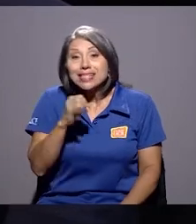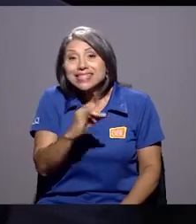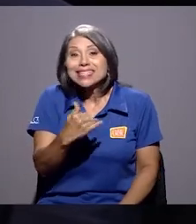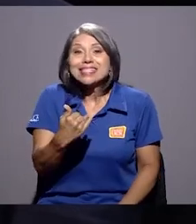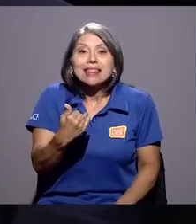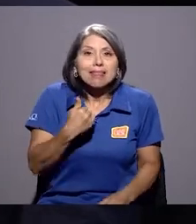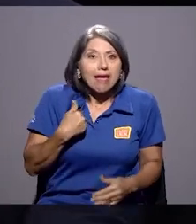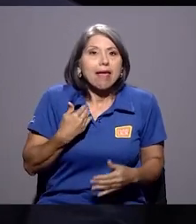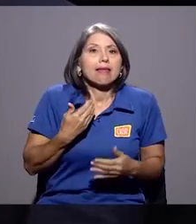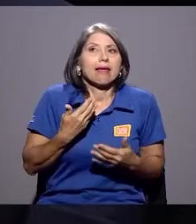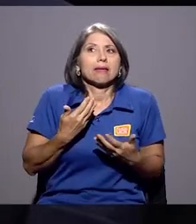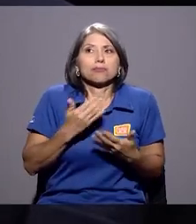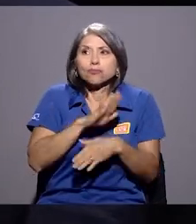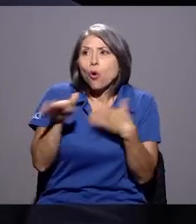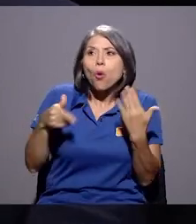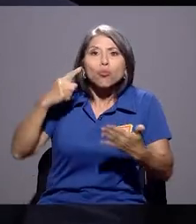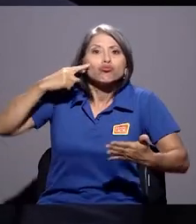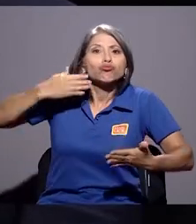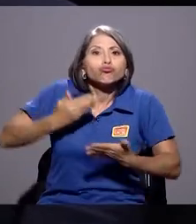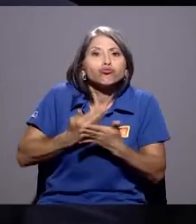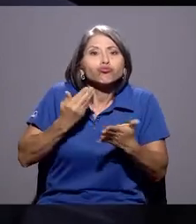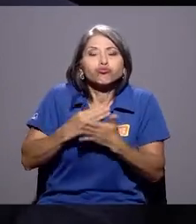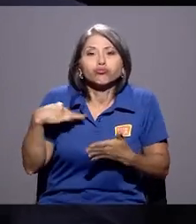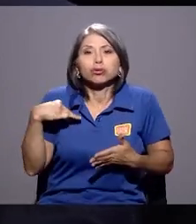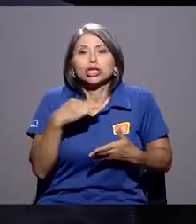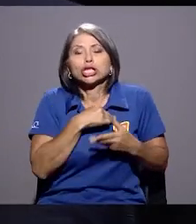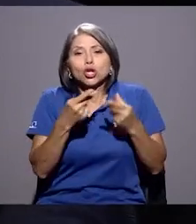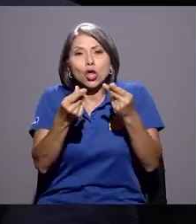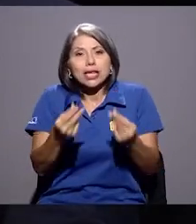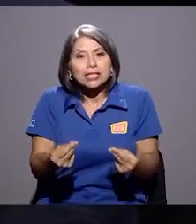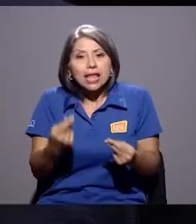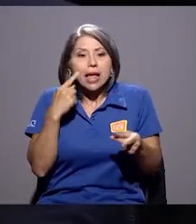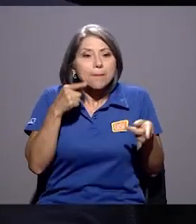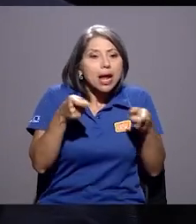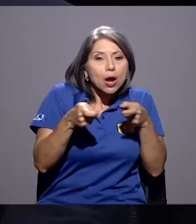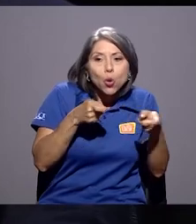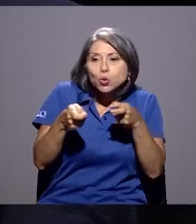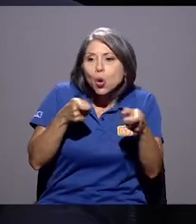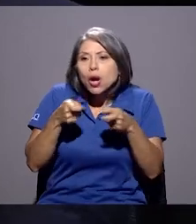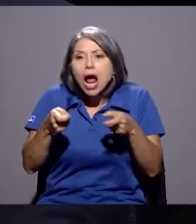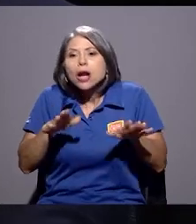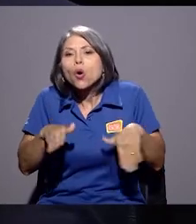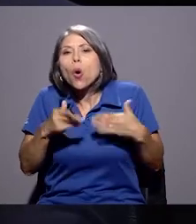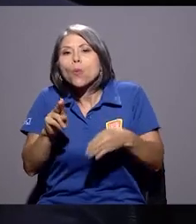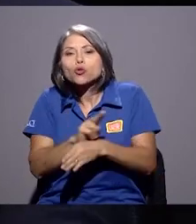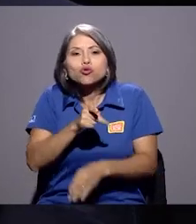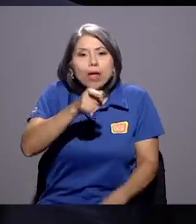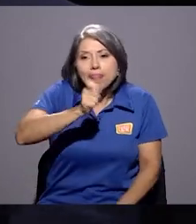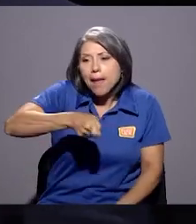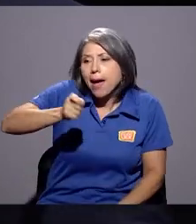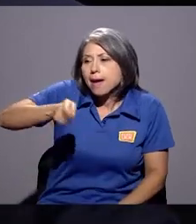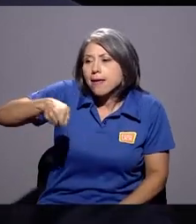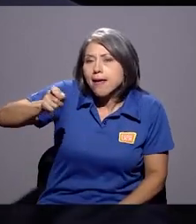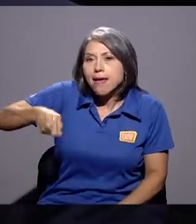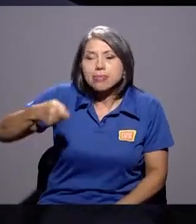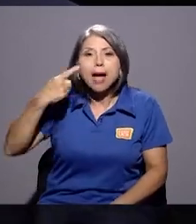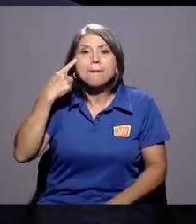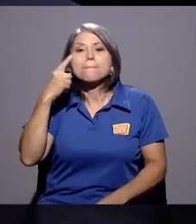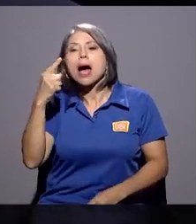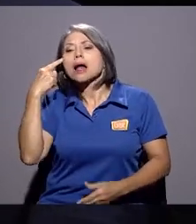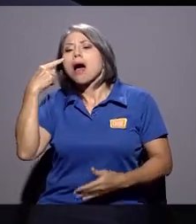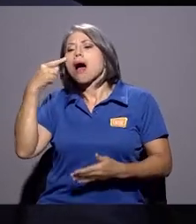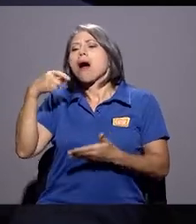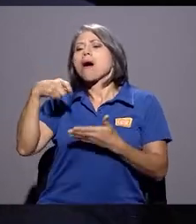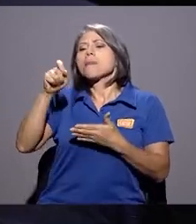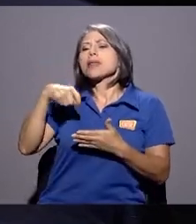tienen los instrumentos en Hacienda para controlar las transacciones de tarjetas, para verificar si efectivamente a través de mi